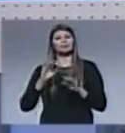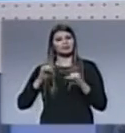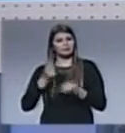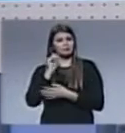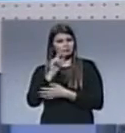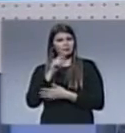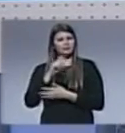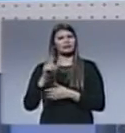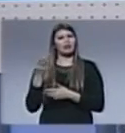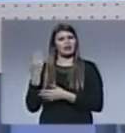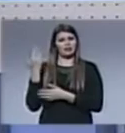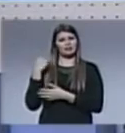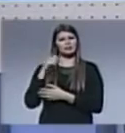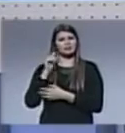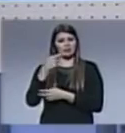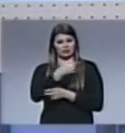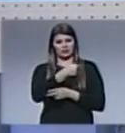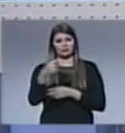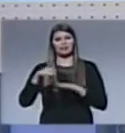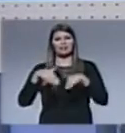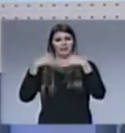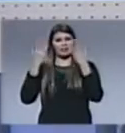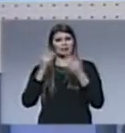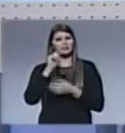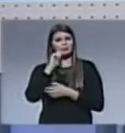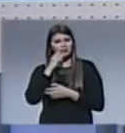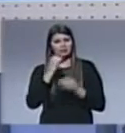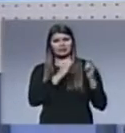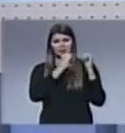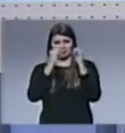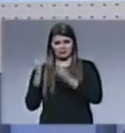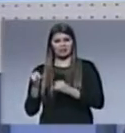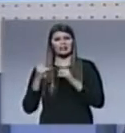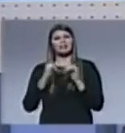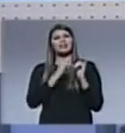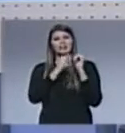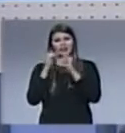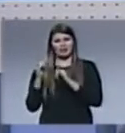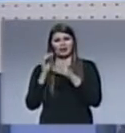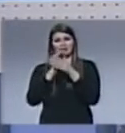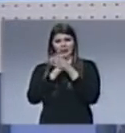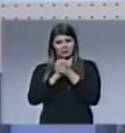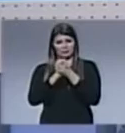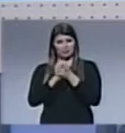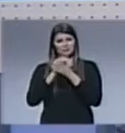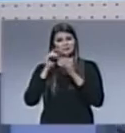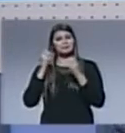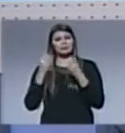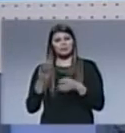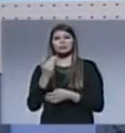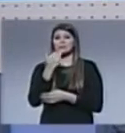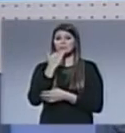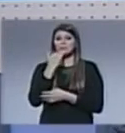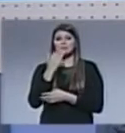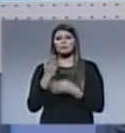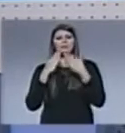hablando también en el bloque anterior, esta semana estamos celebrando un día muy especial. Estamos celebrando el Día de la Amistad, pero queremos